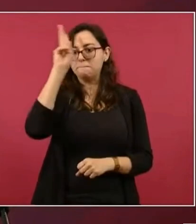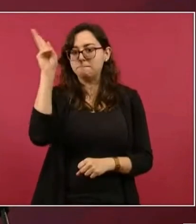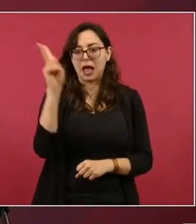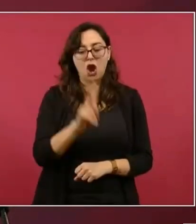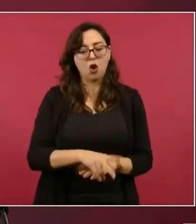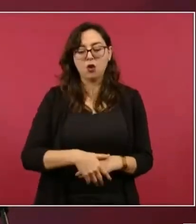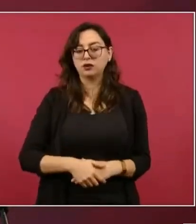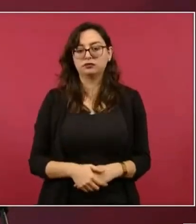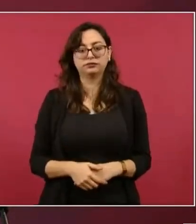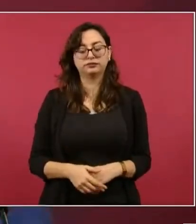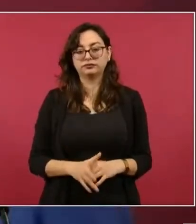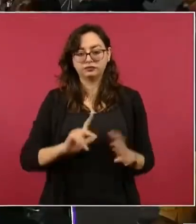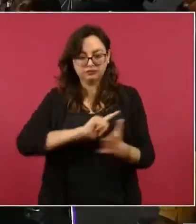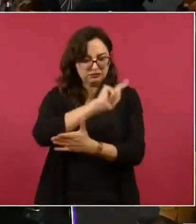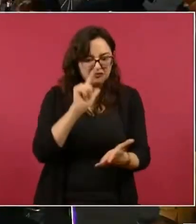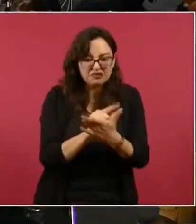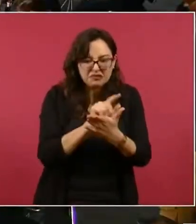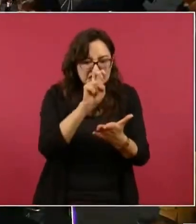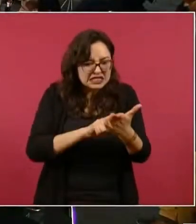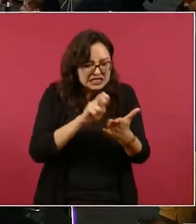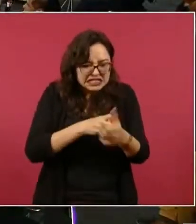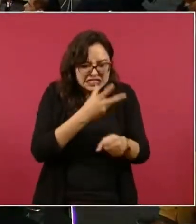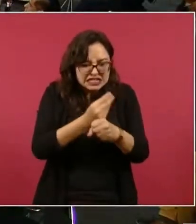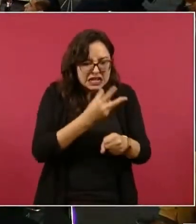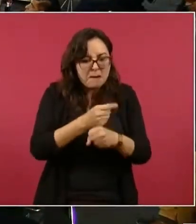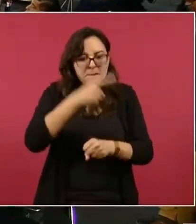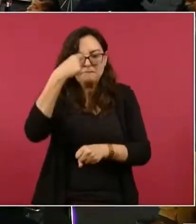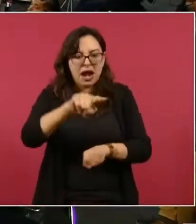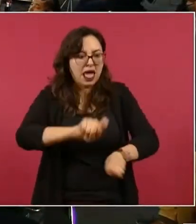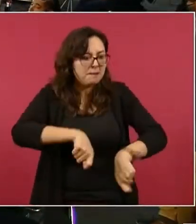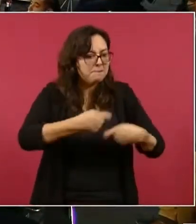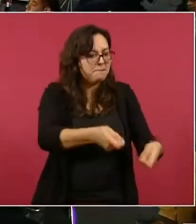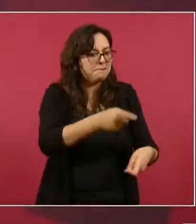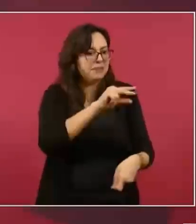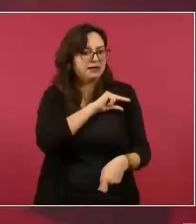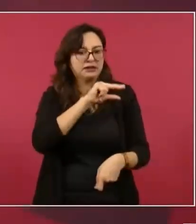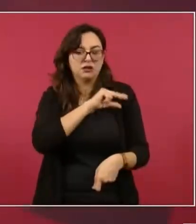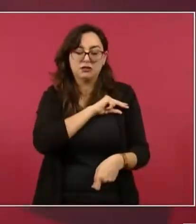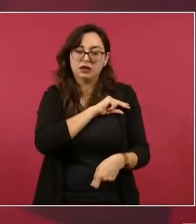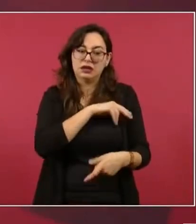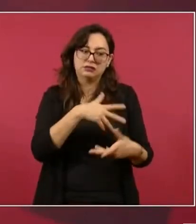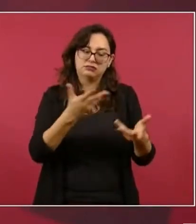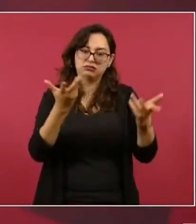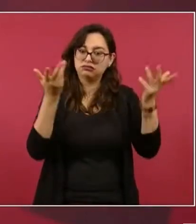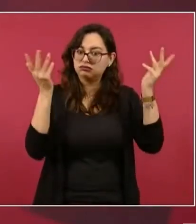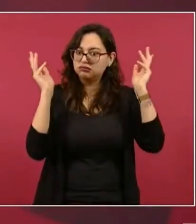las llamadas reformas estructurales adelante adelante gracias gracias gracias Gracias.